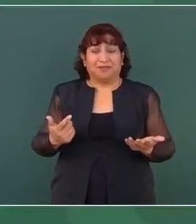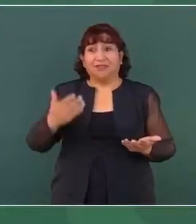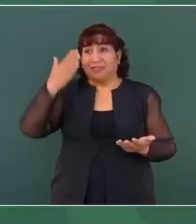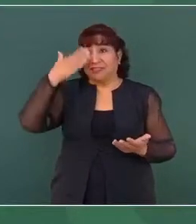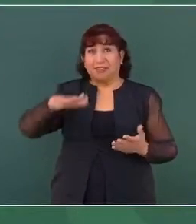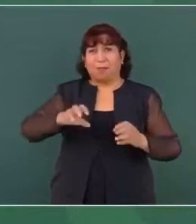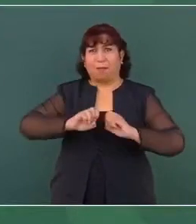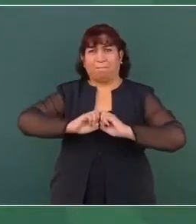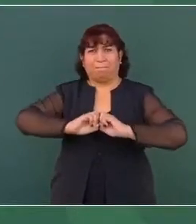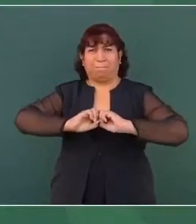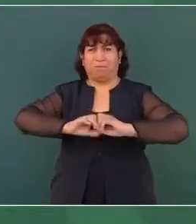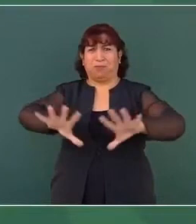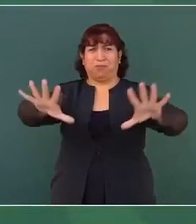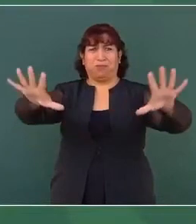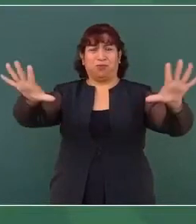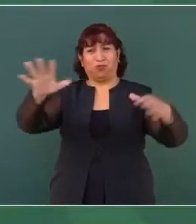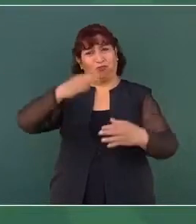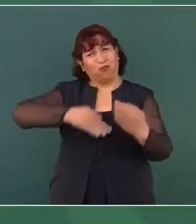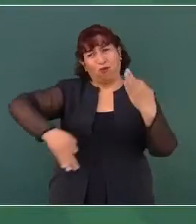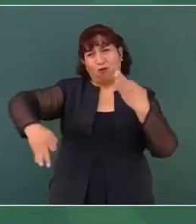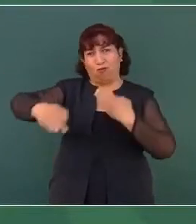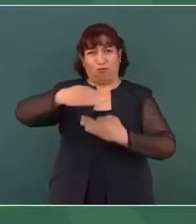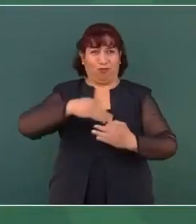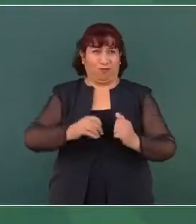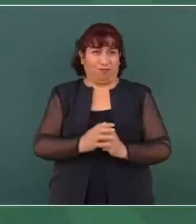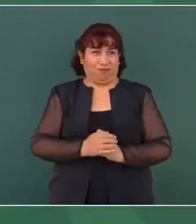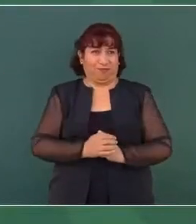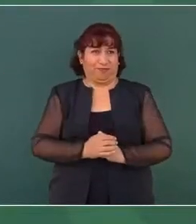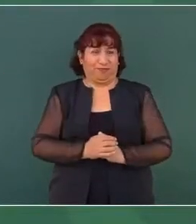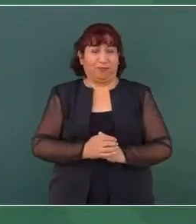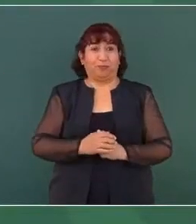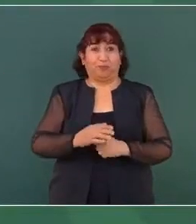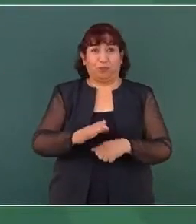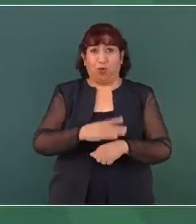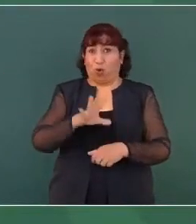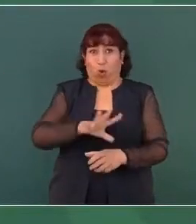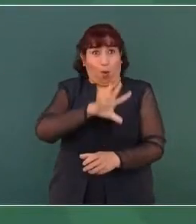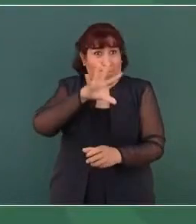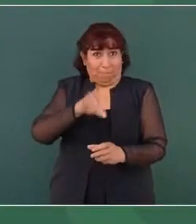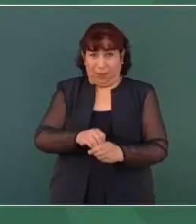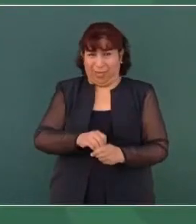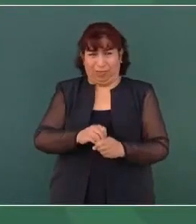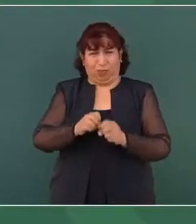sepa todo por completo.